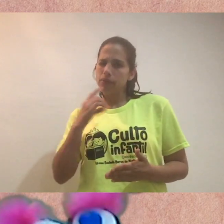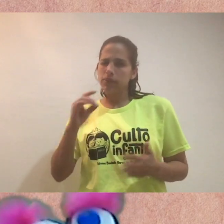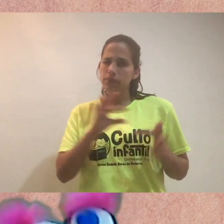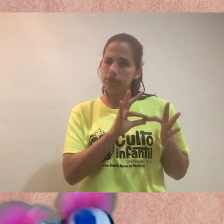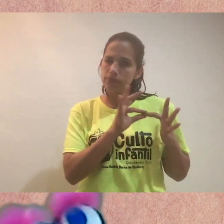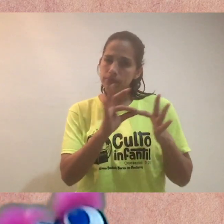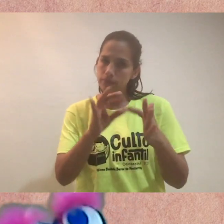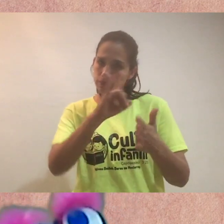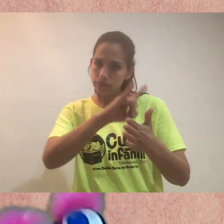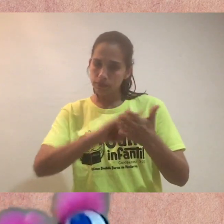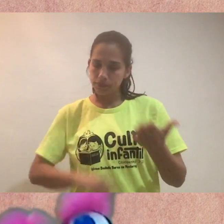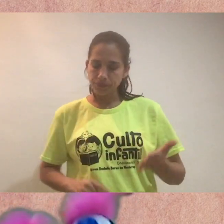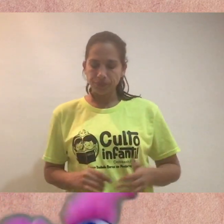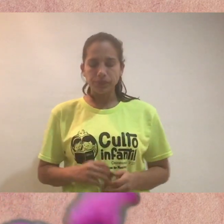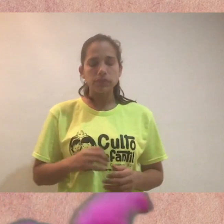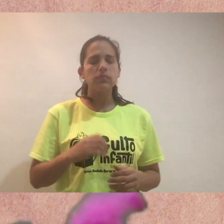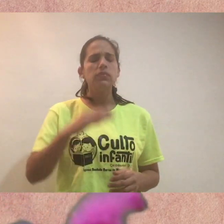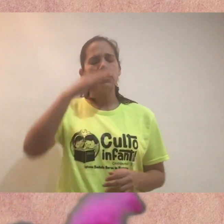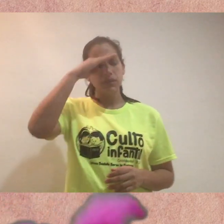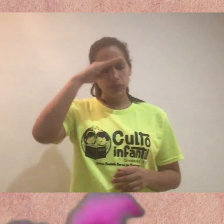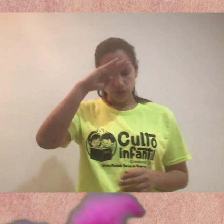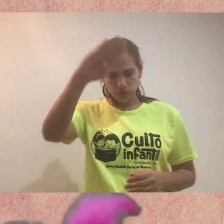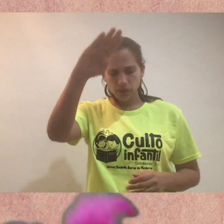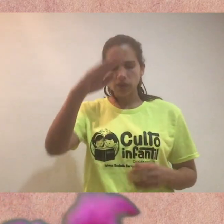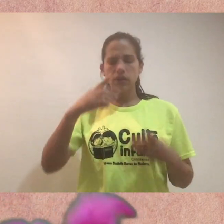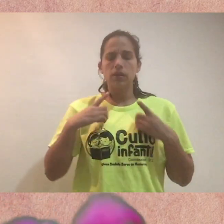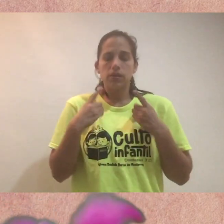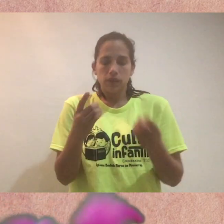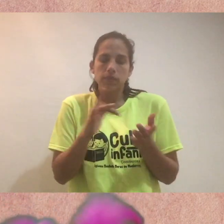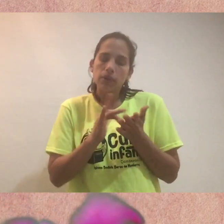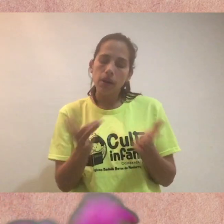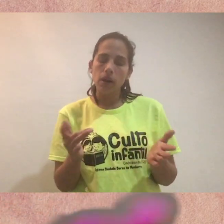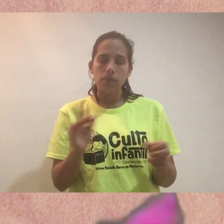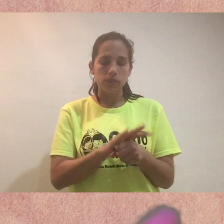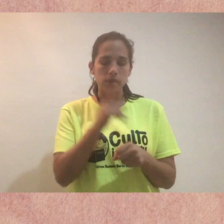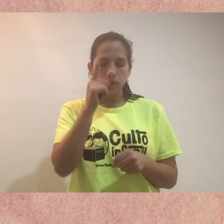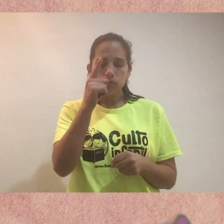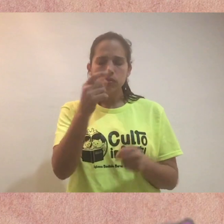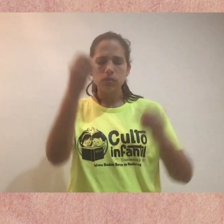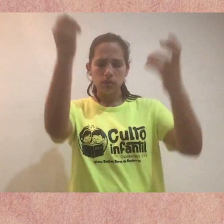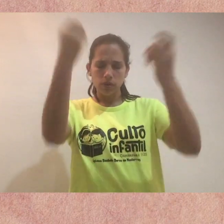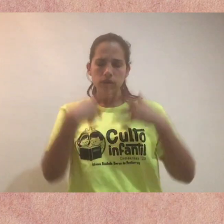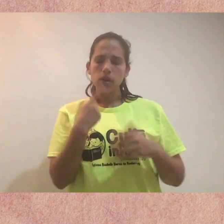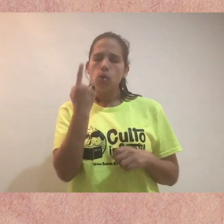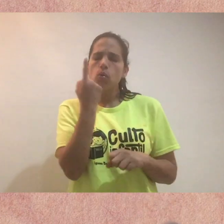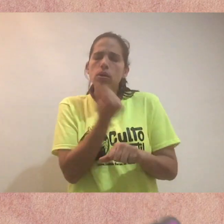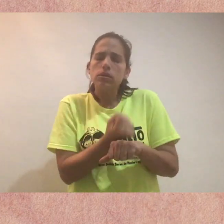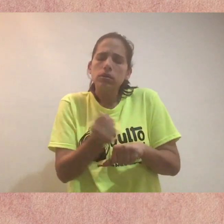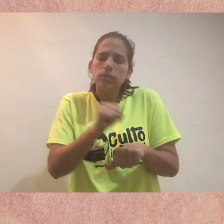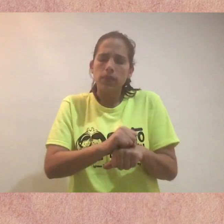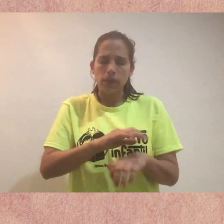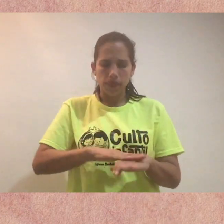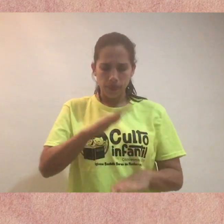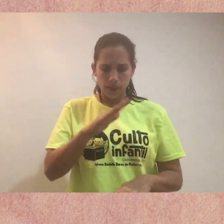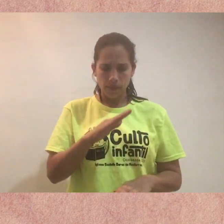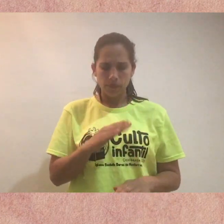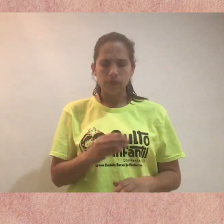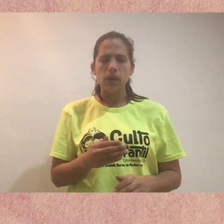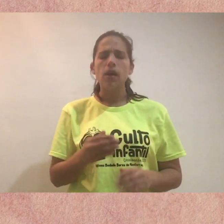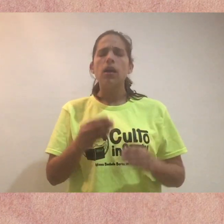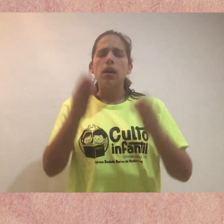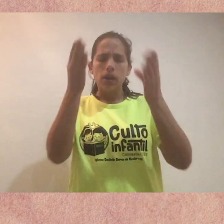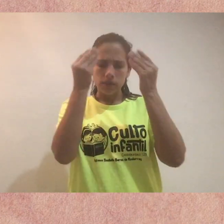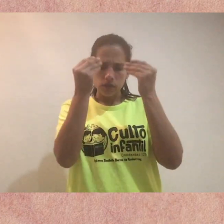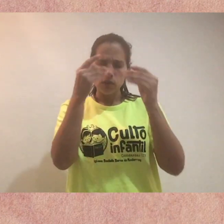Vamos a orar antes de presentar el programa. Señor, te damos gracias porque tú nos permites una